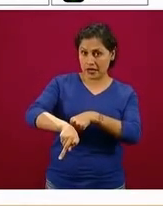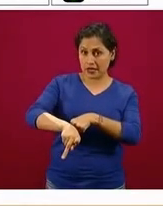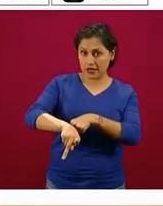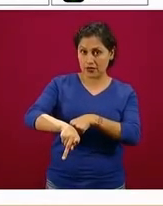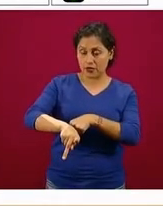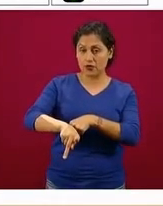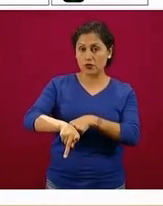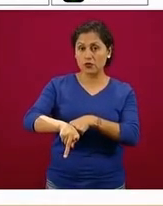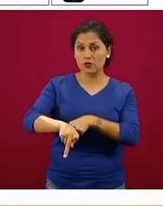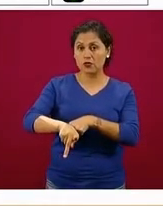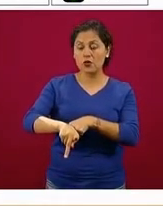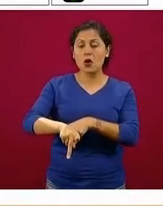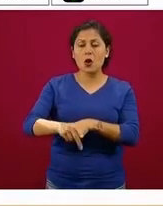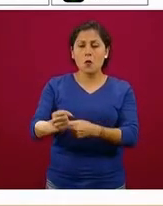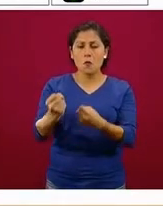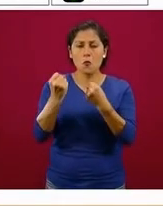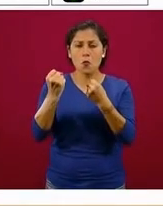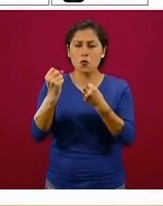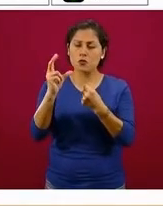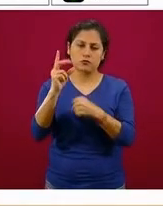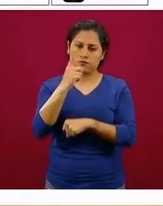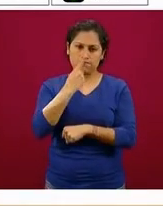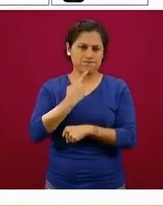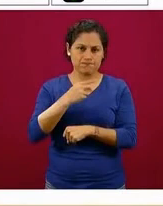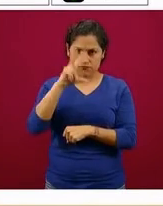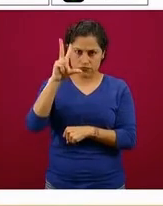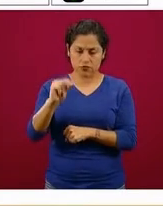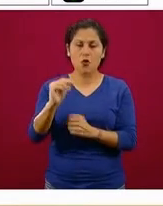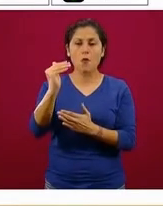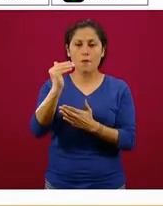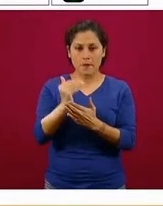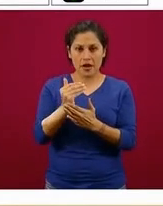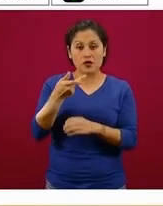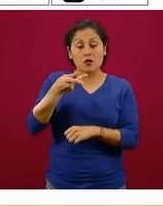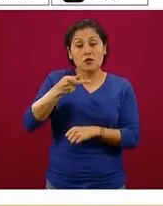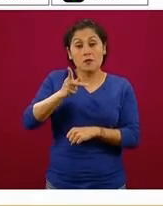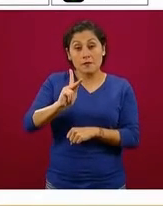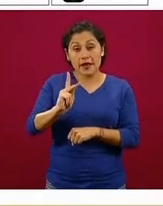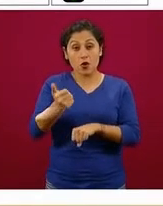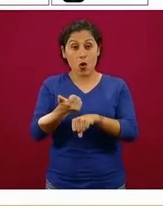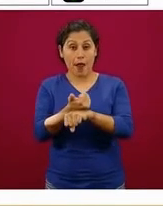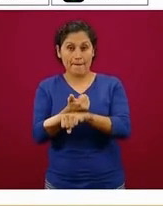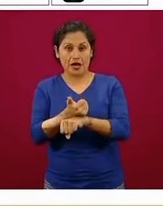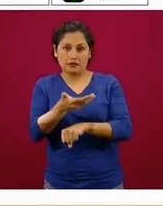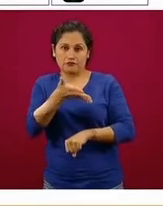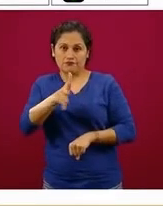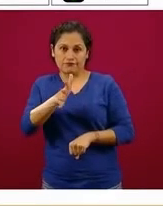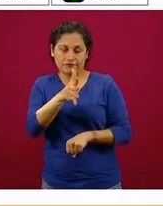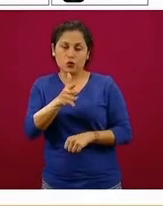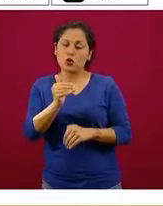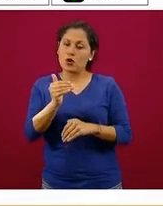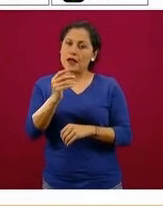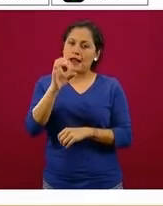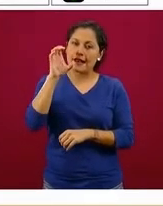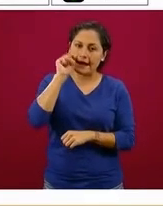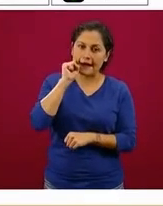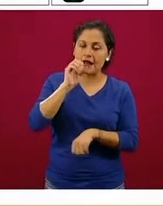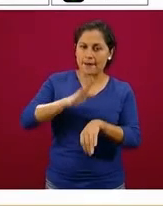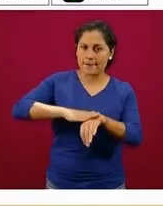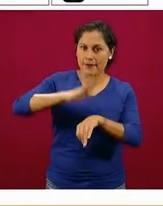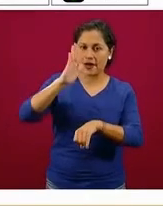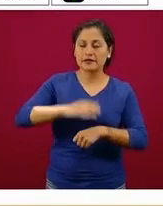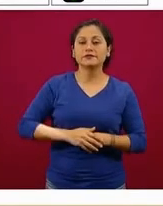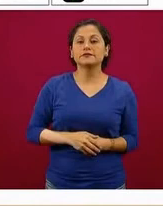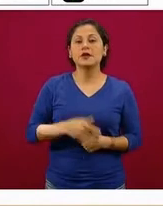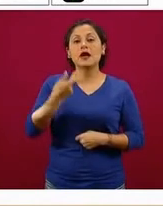debajo del extremo o de muy alto, que es rojo, y por arriba del medio, que es amarillo. Pero